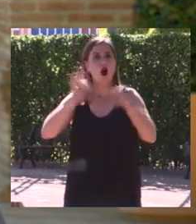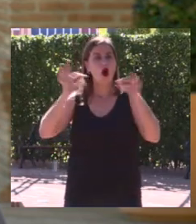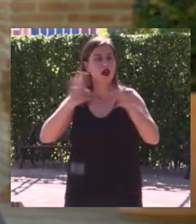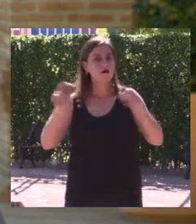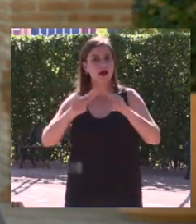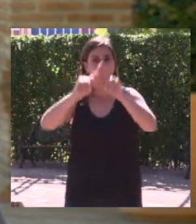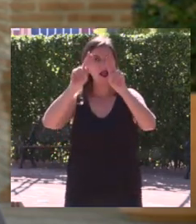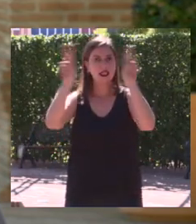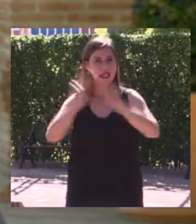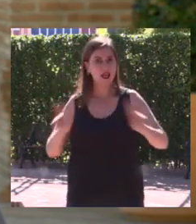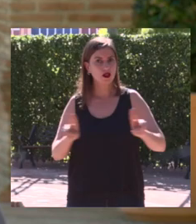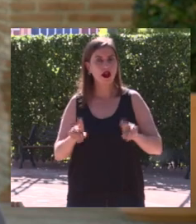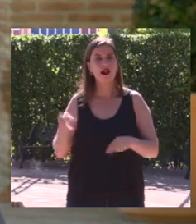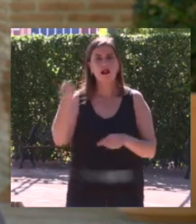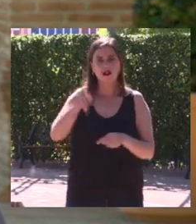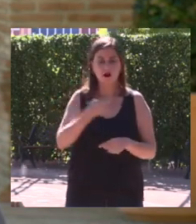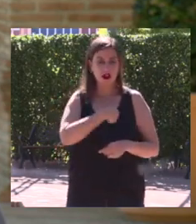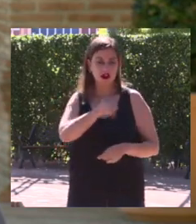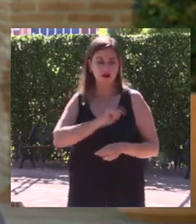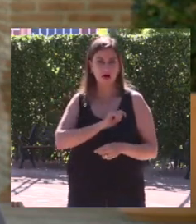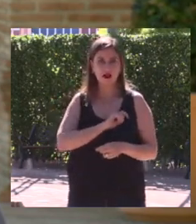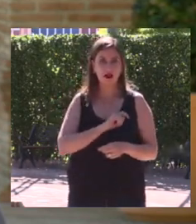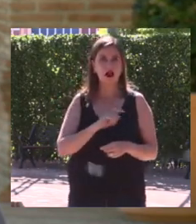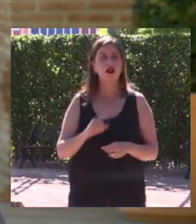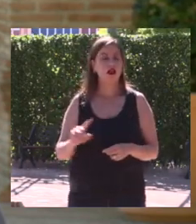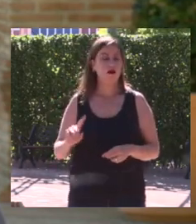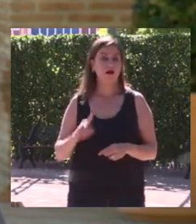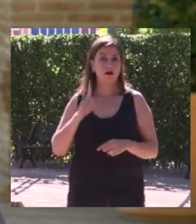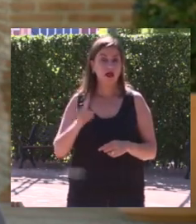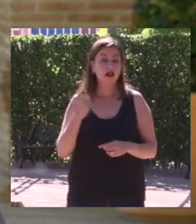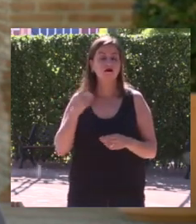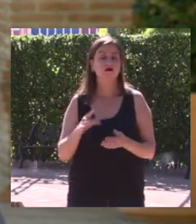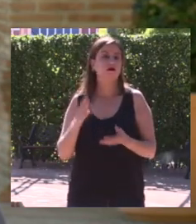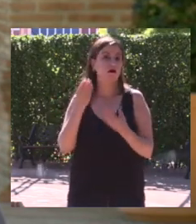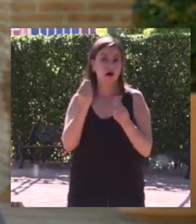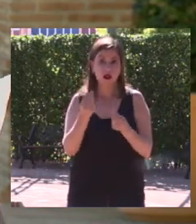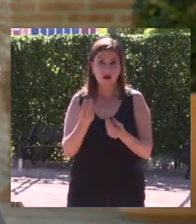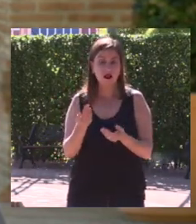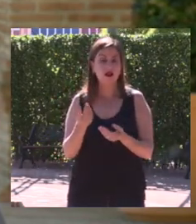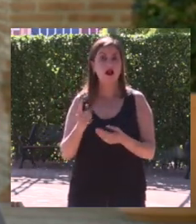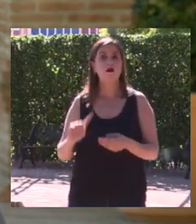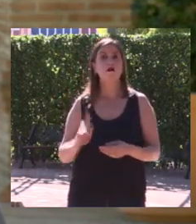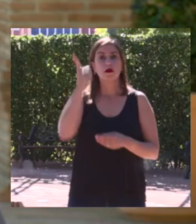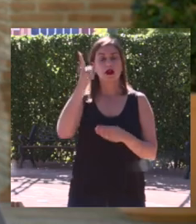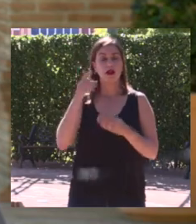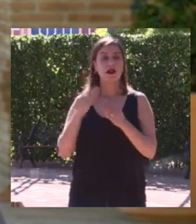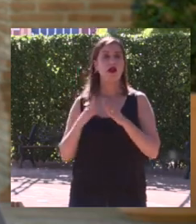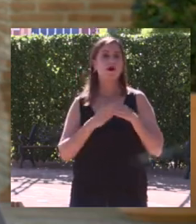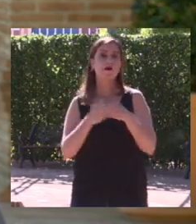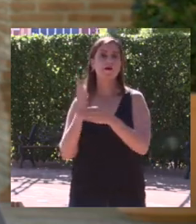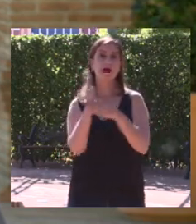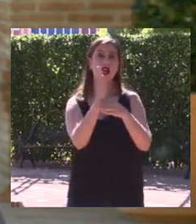España. Ha sido también, en varias ocasiones, la número uno del ranking mundial de vela